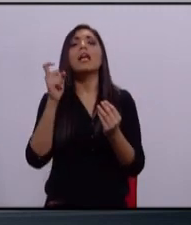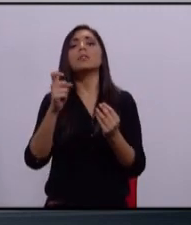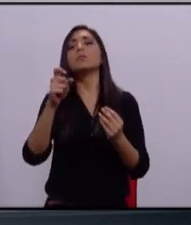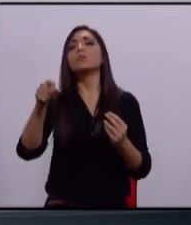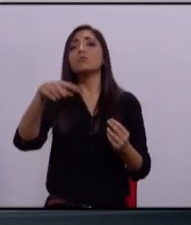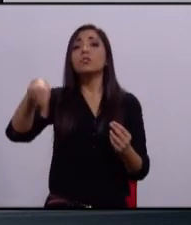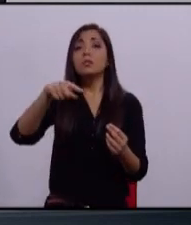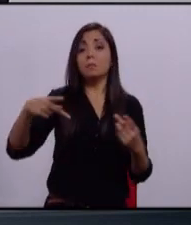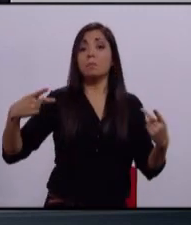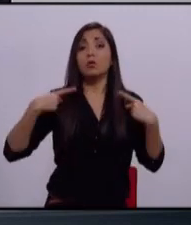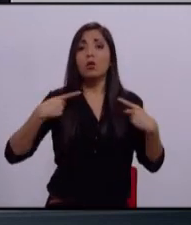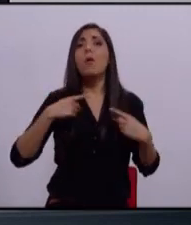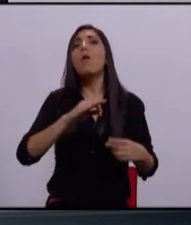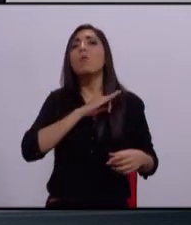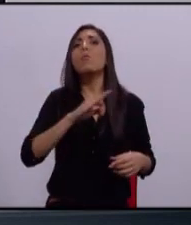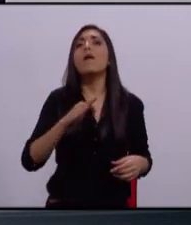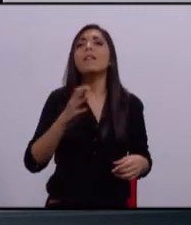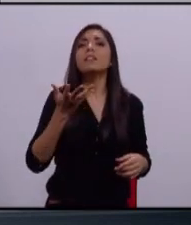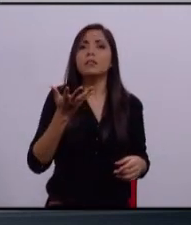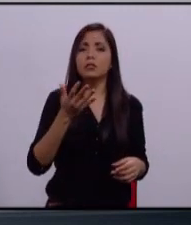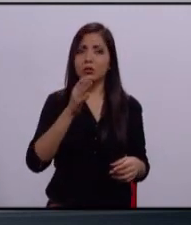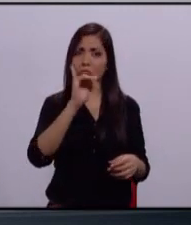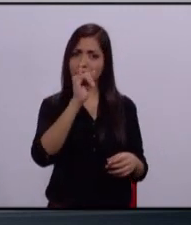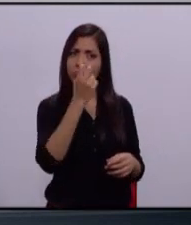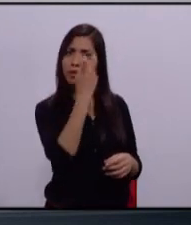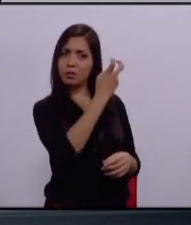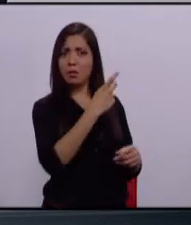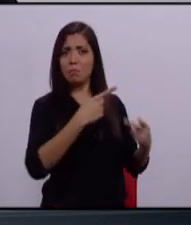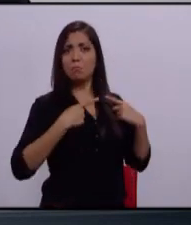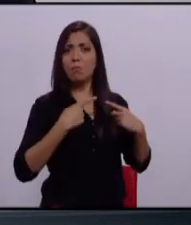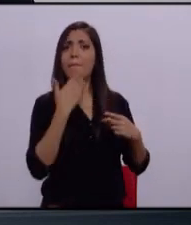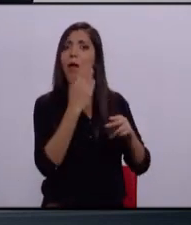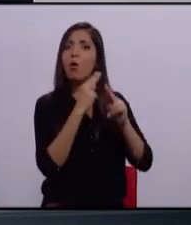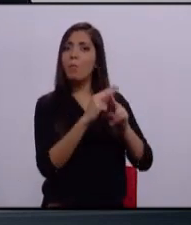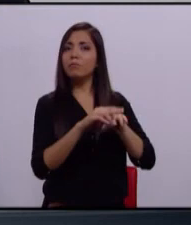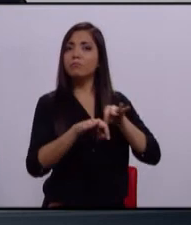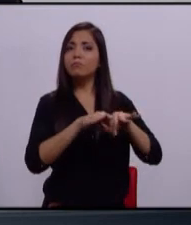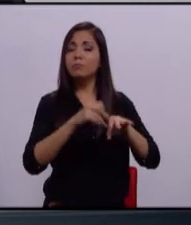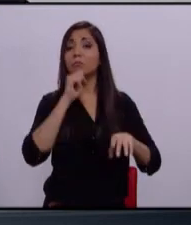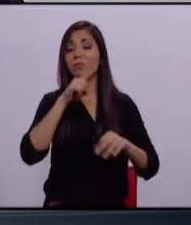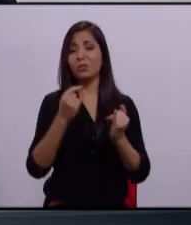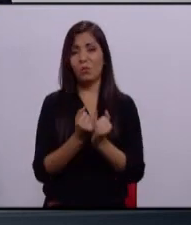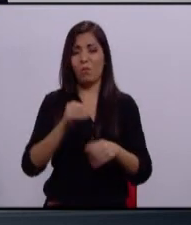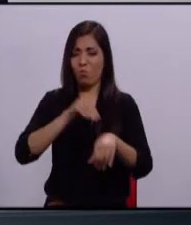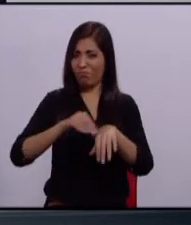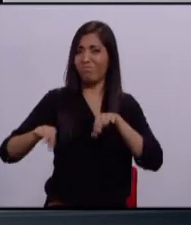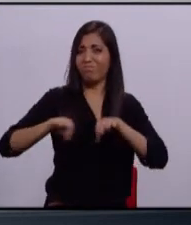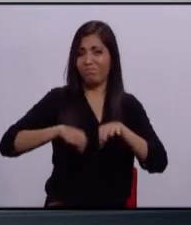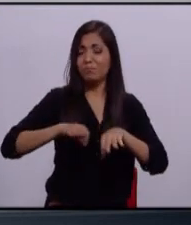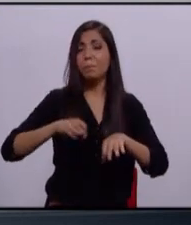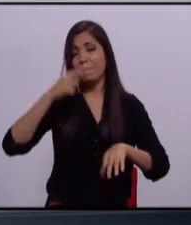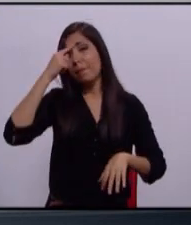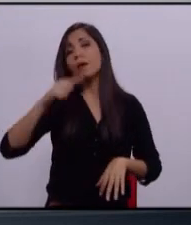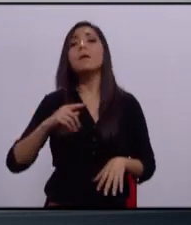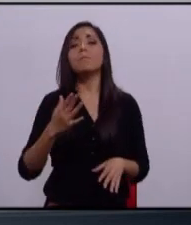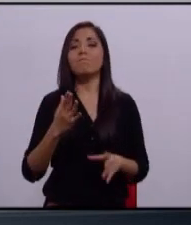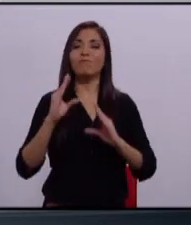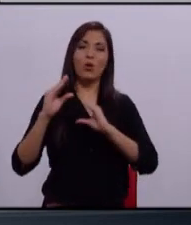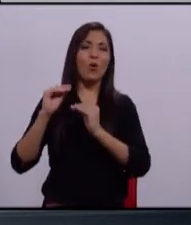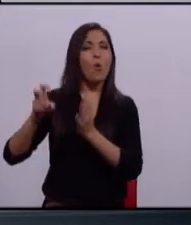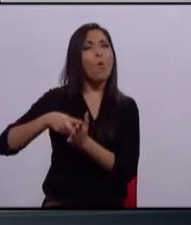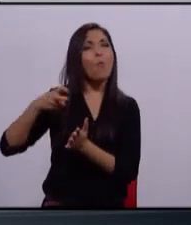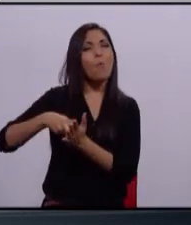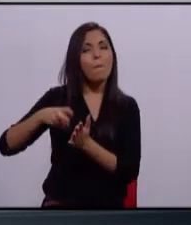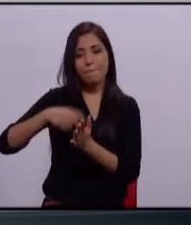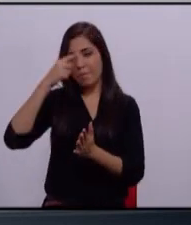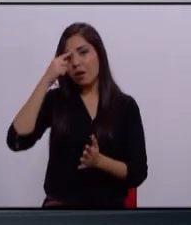determine si los elementos tienen las cualidades o cumplen con su trabajo. También trabajaremos en la capacitación